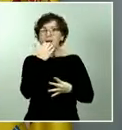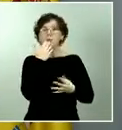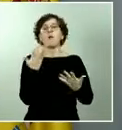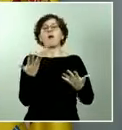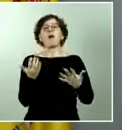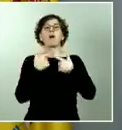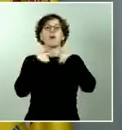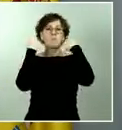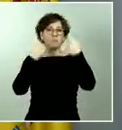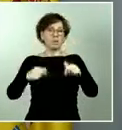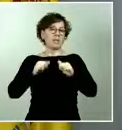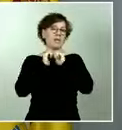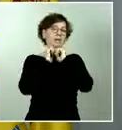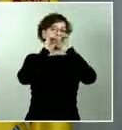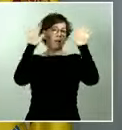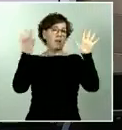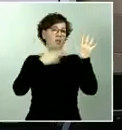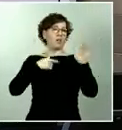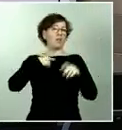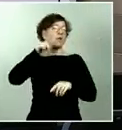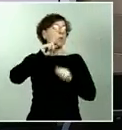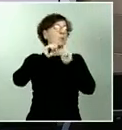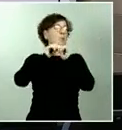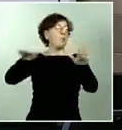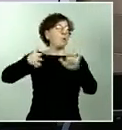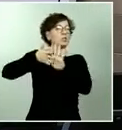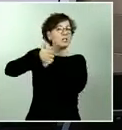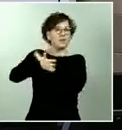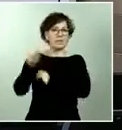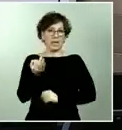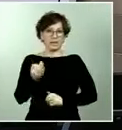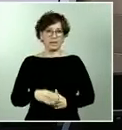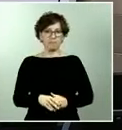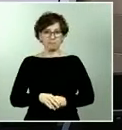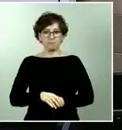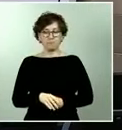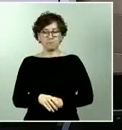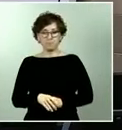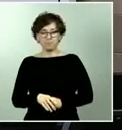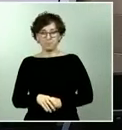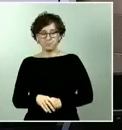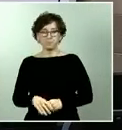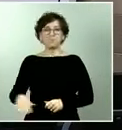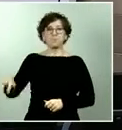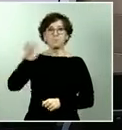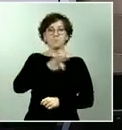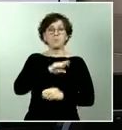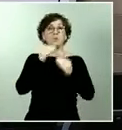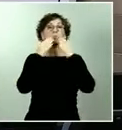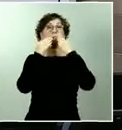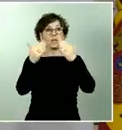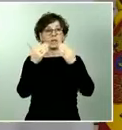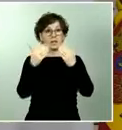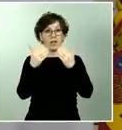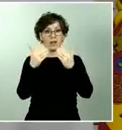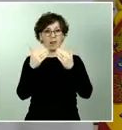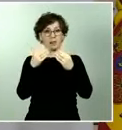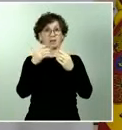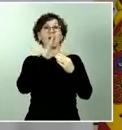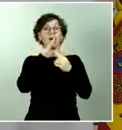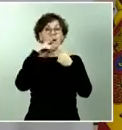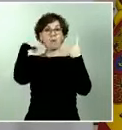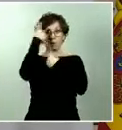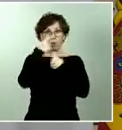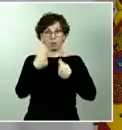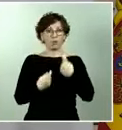es un bulo muchas gracias Rubén por tus preguntas queda una por contestar que la formulabas a mí